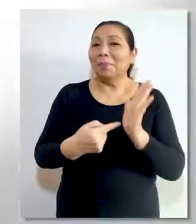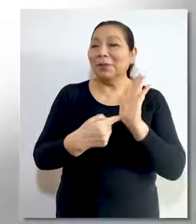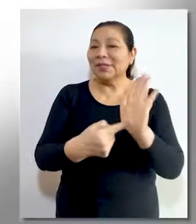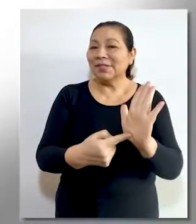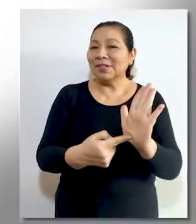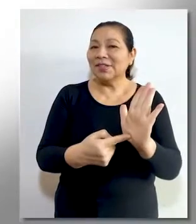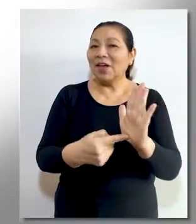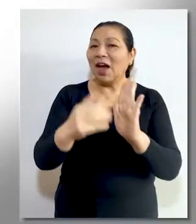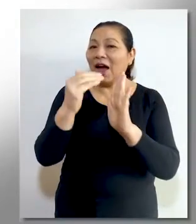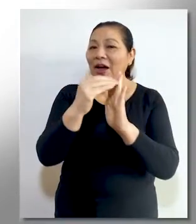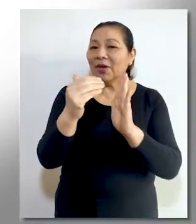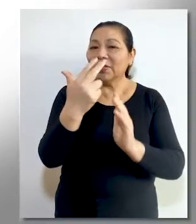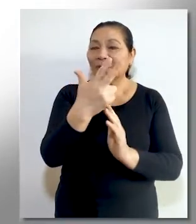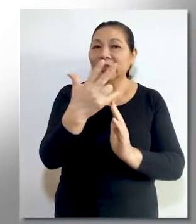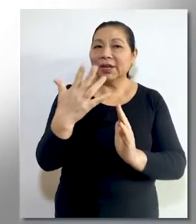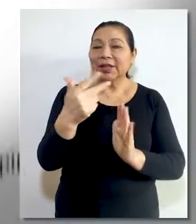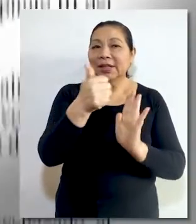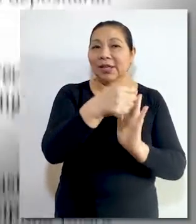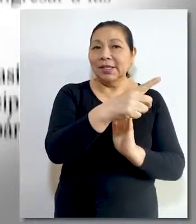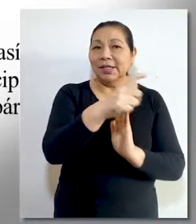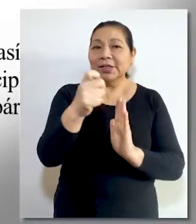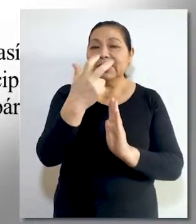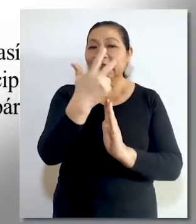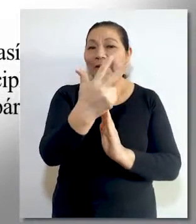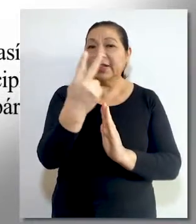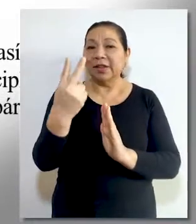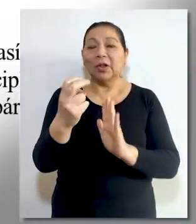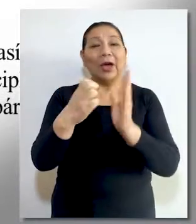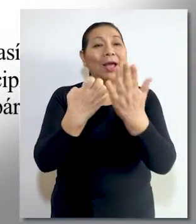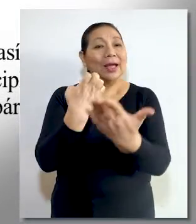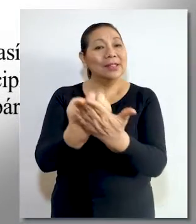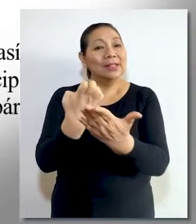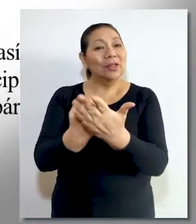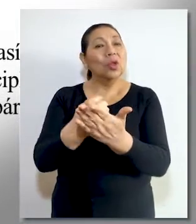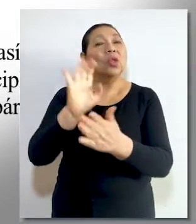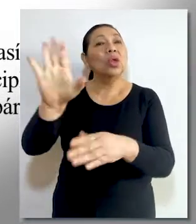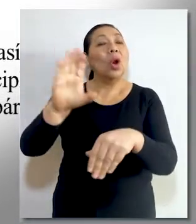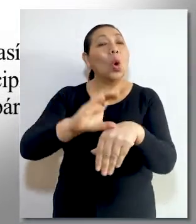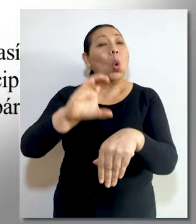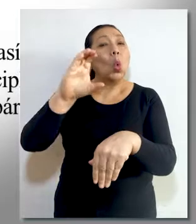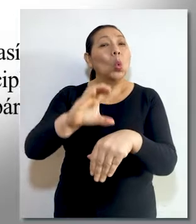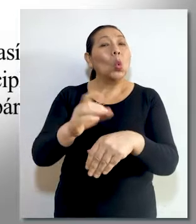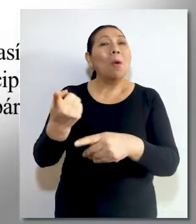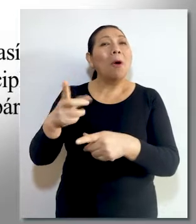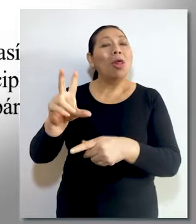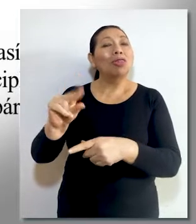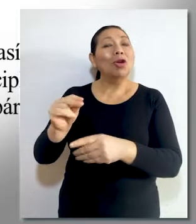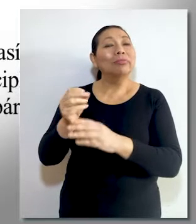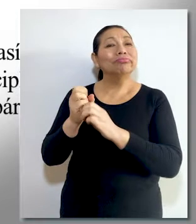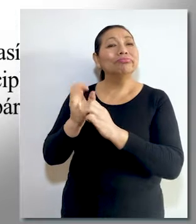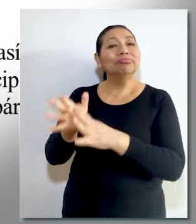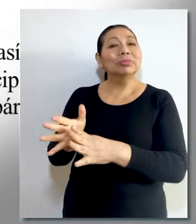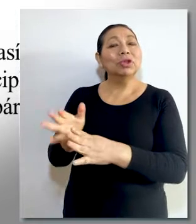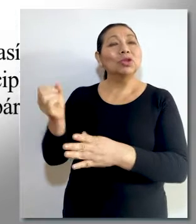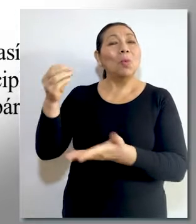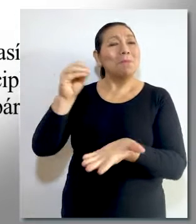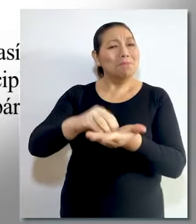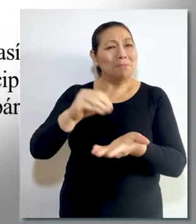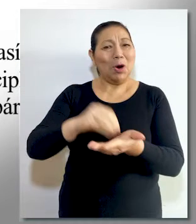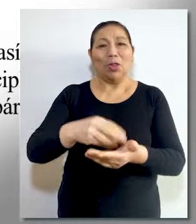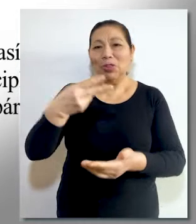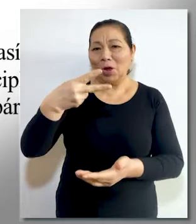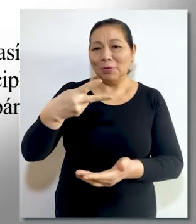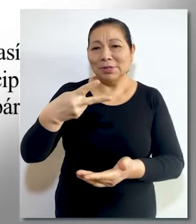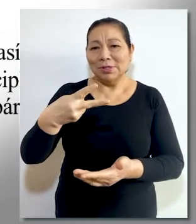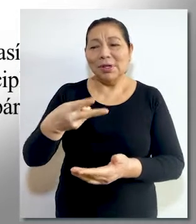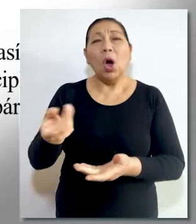presente caso los artículos 35 y 132 del estatuto del club, que prohíben al postulante rechazado por segunda vez